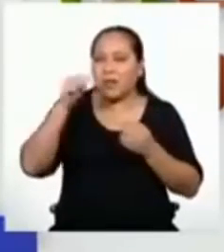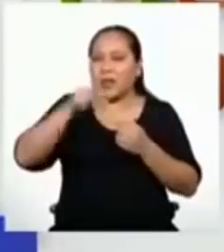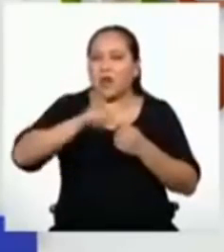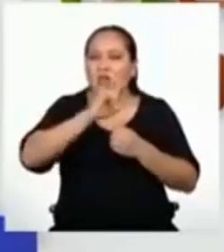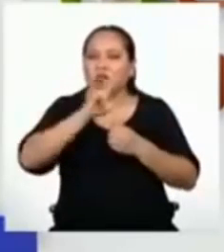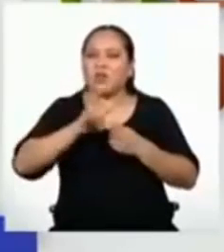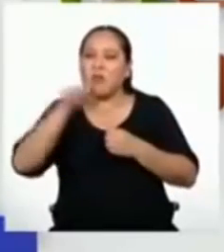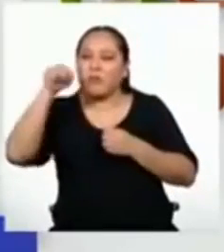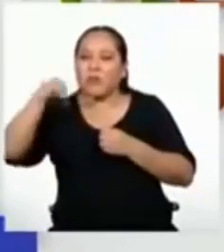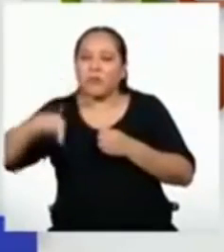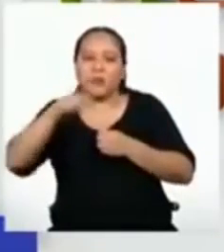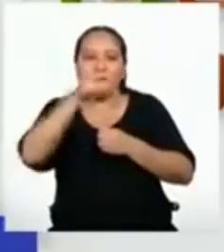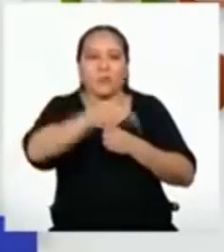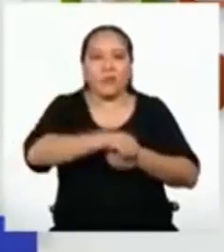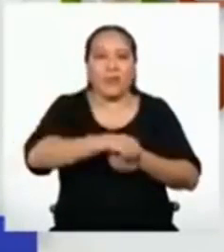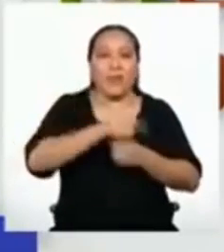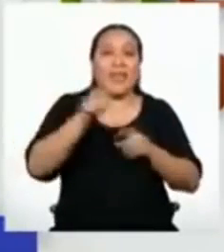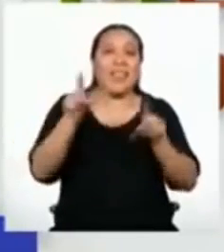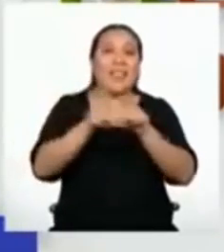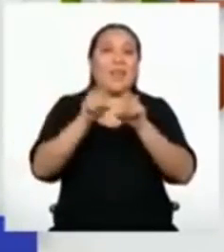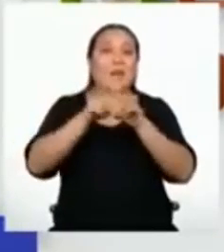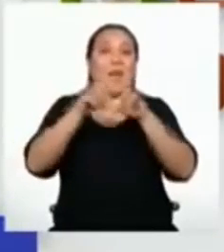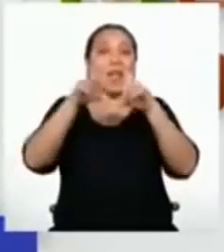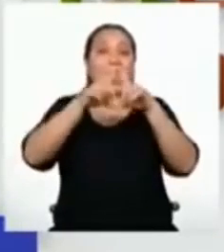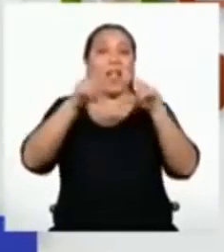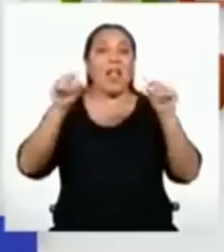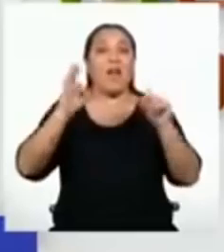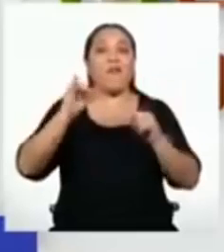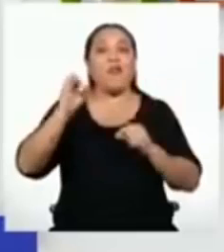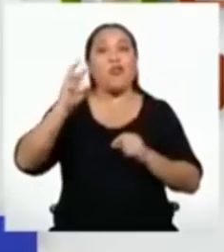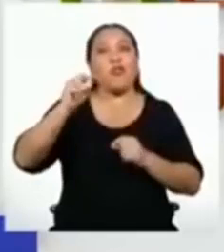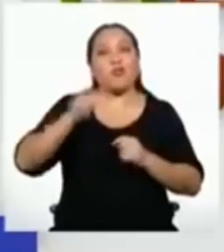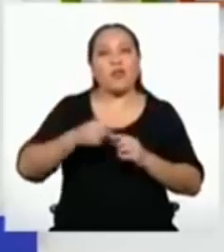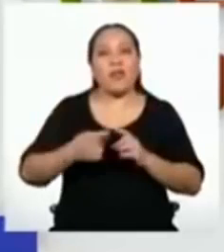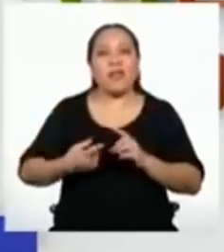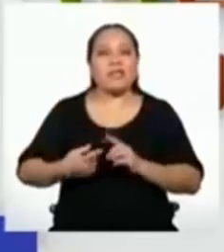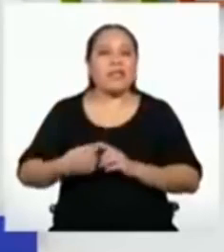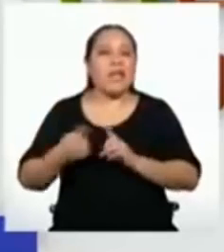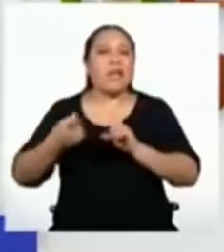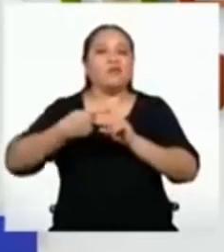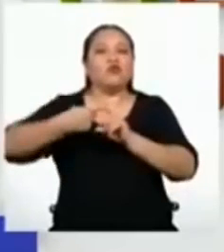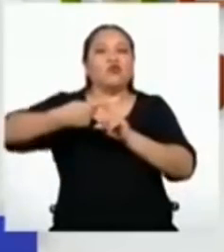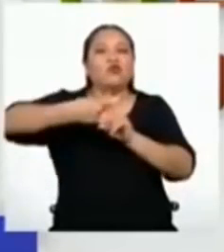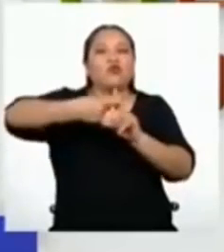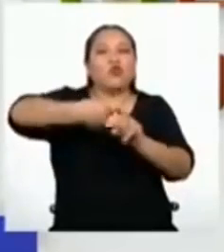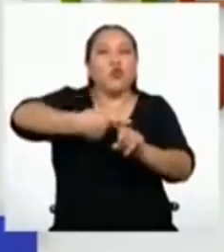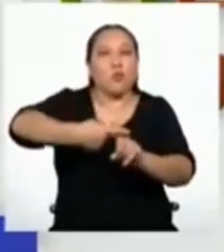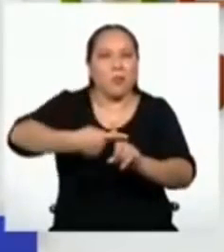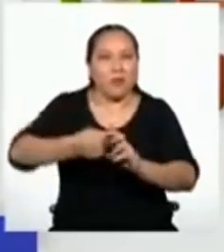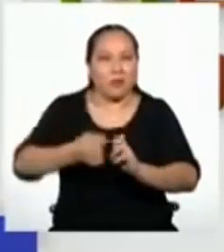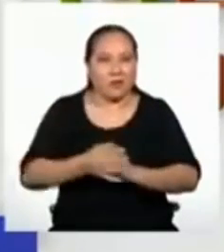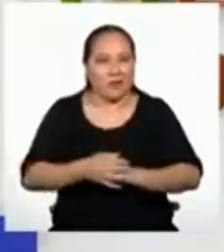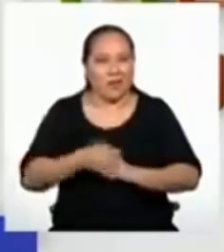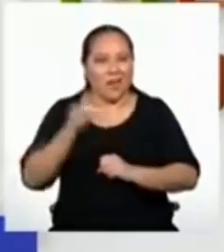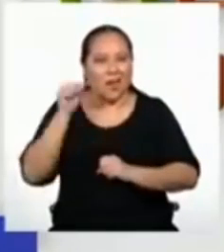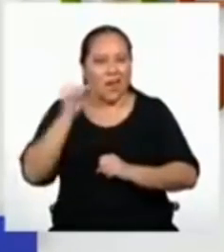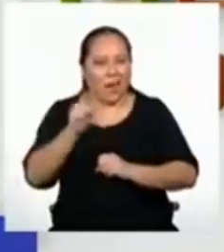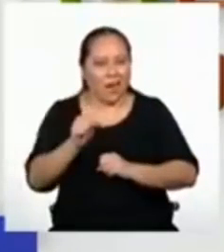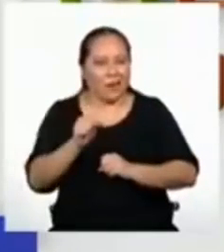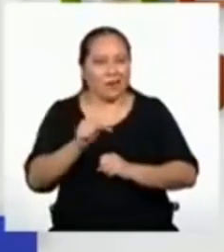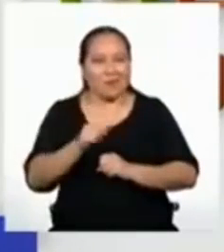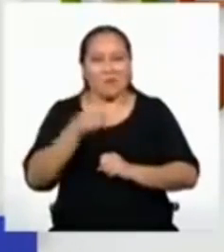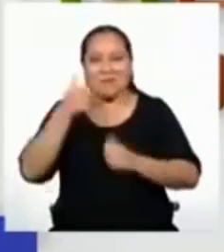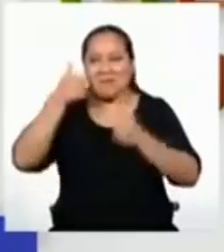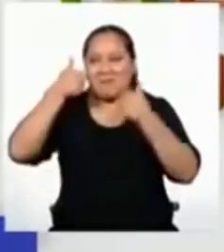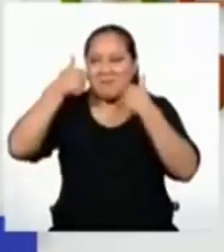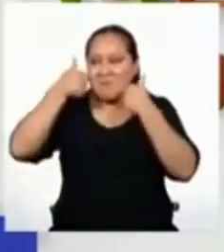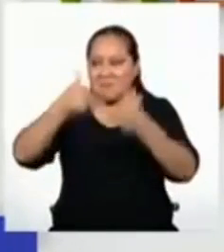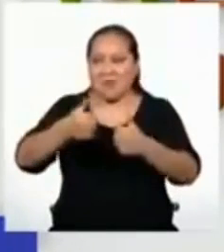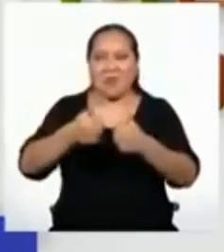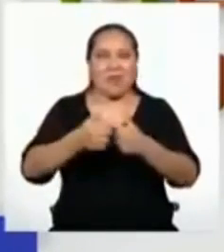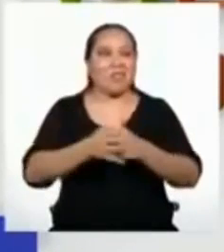las fórmulas para calcular la suma de todos sus términos. Eso me ha parecido genial. Hoy,